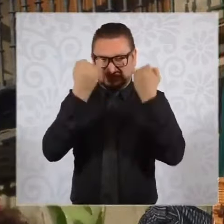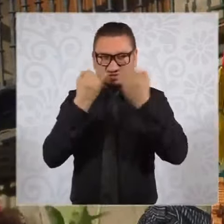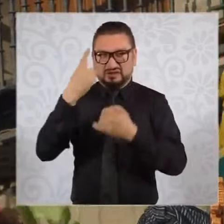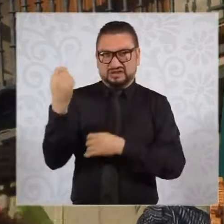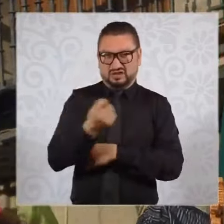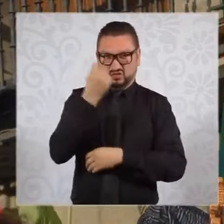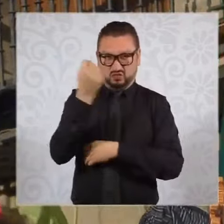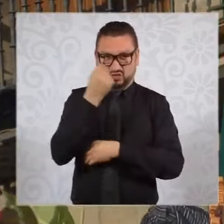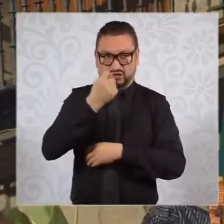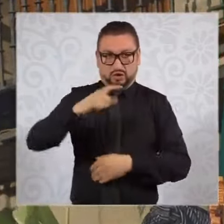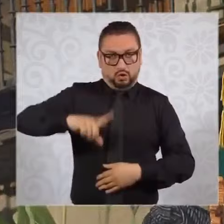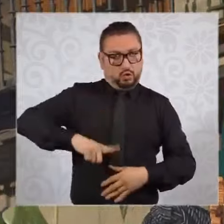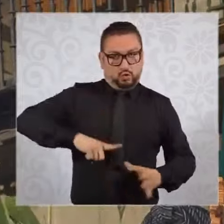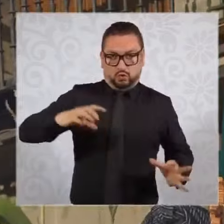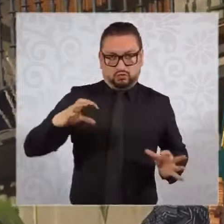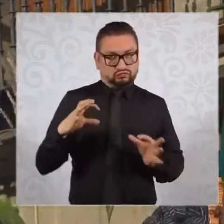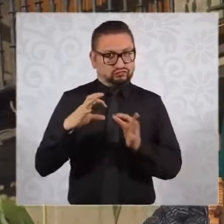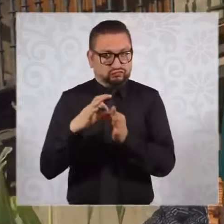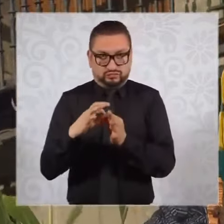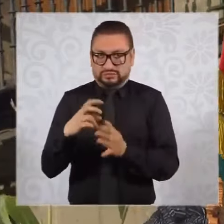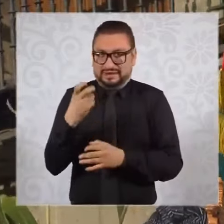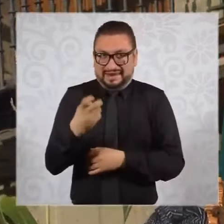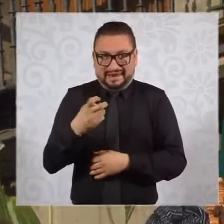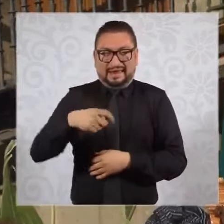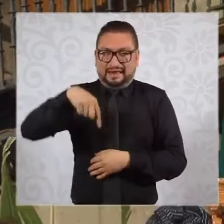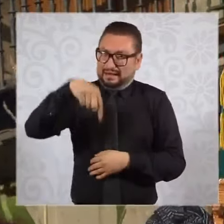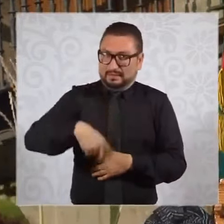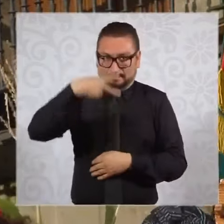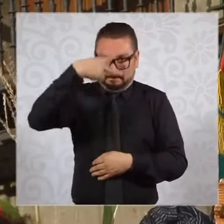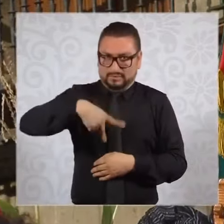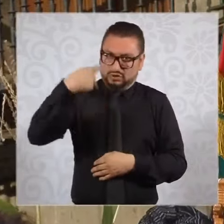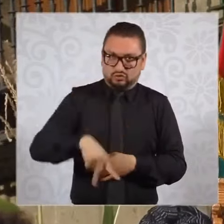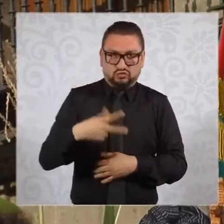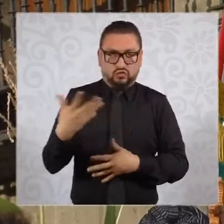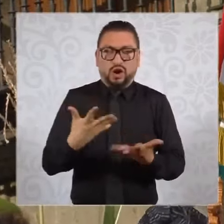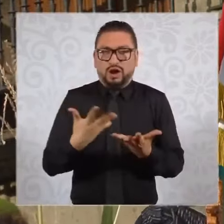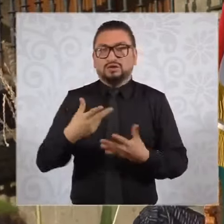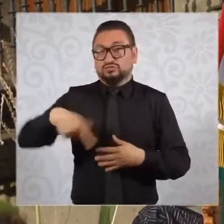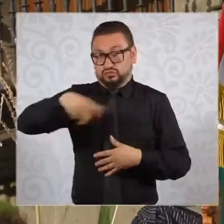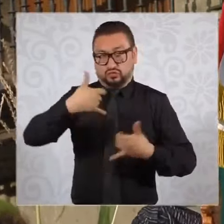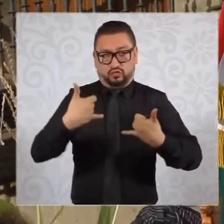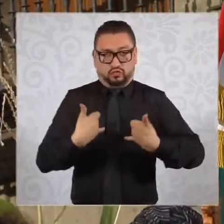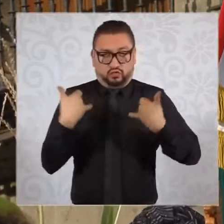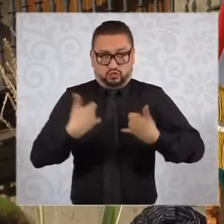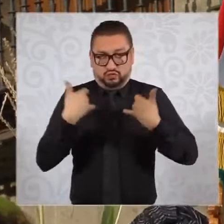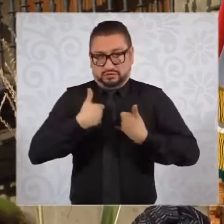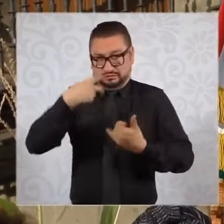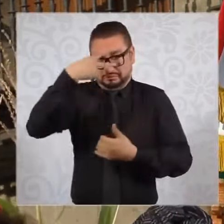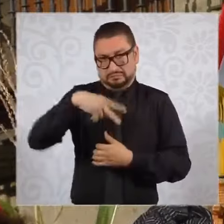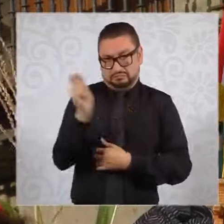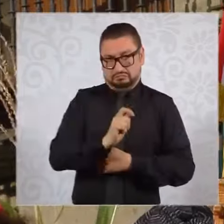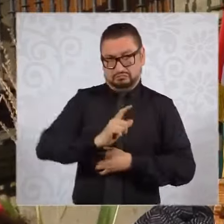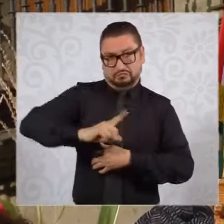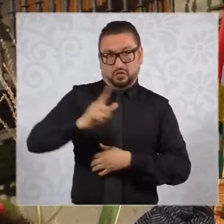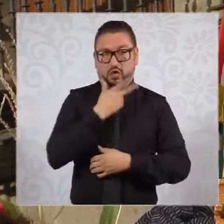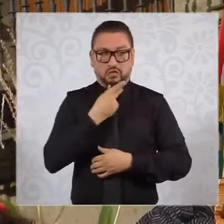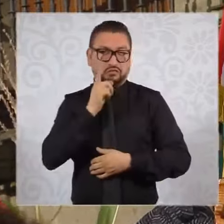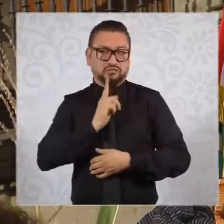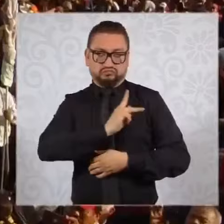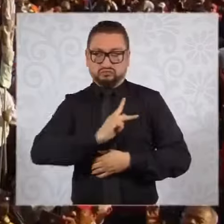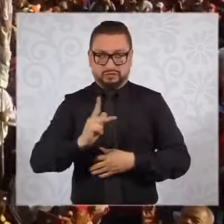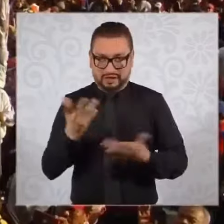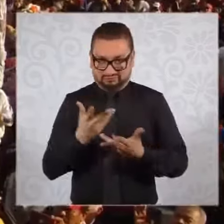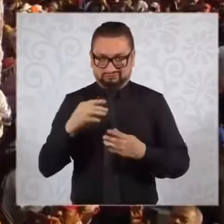gobierno serán hechas en casa por jóvenes profesionistas mexicanos y mexicanas.